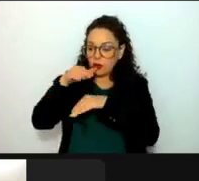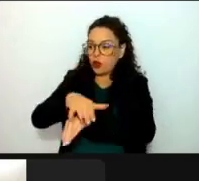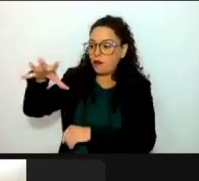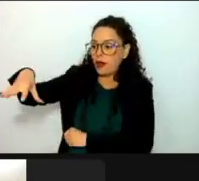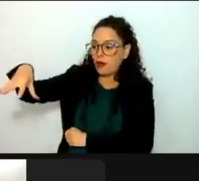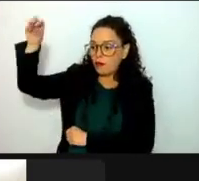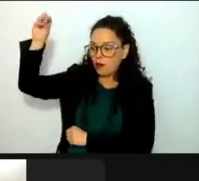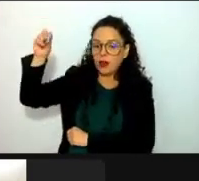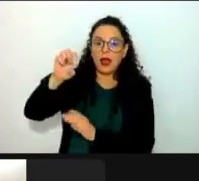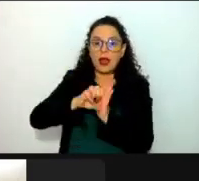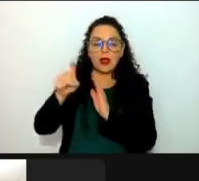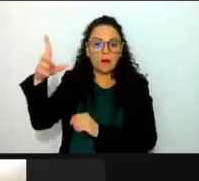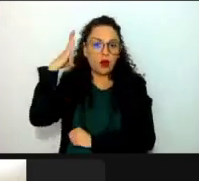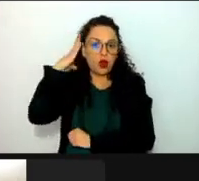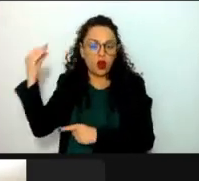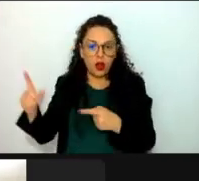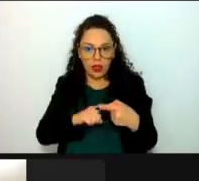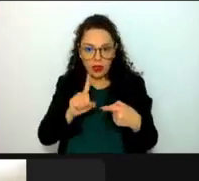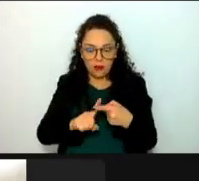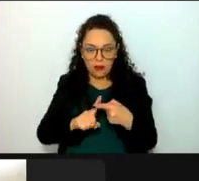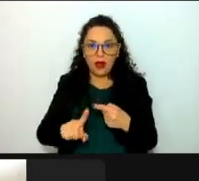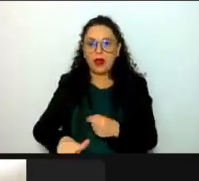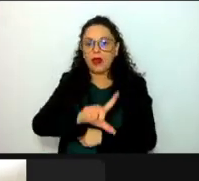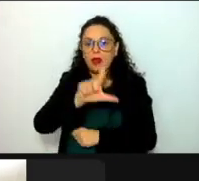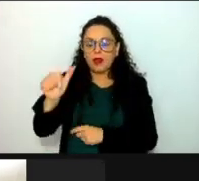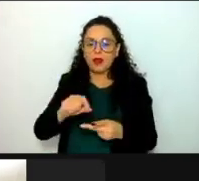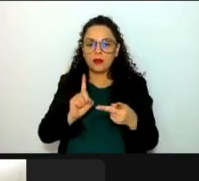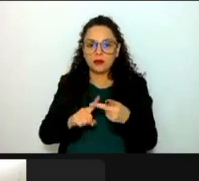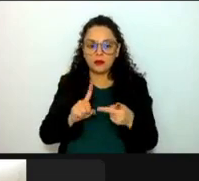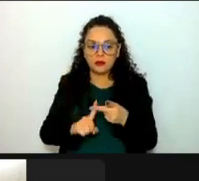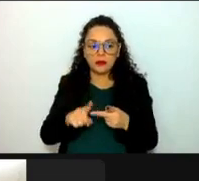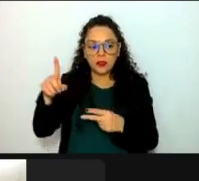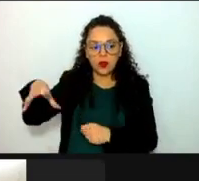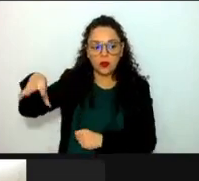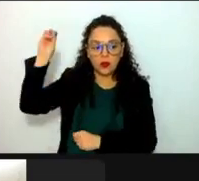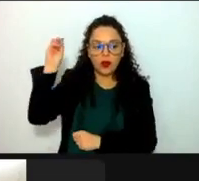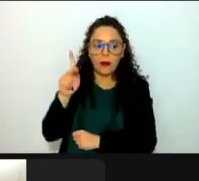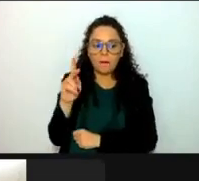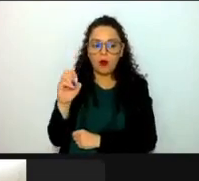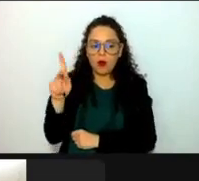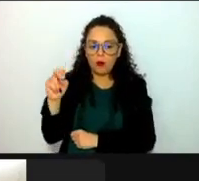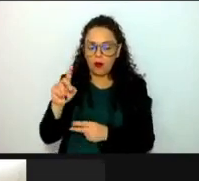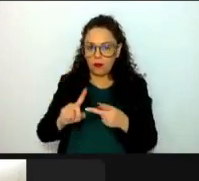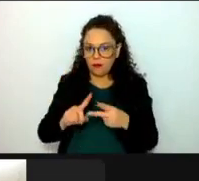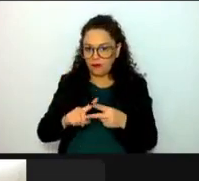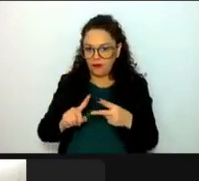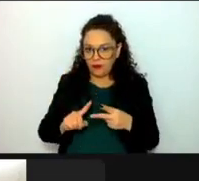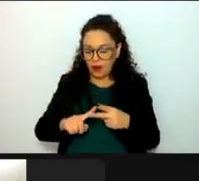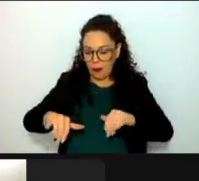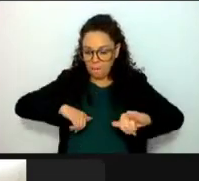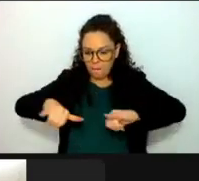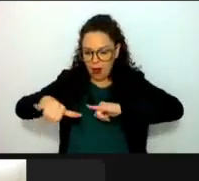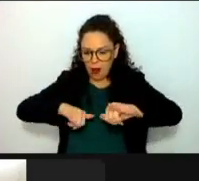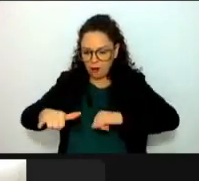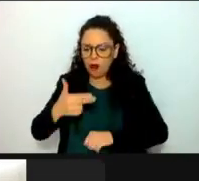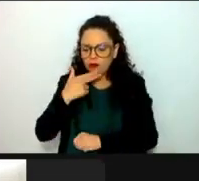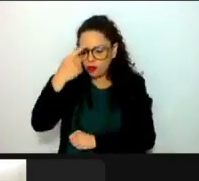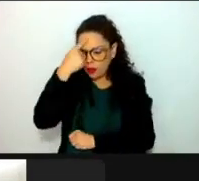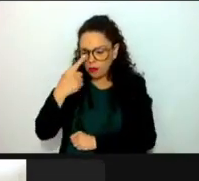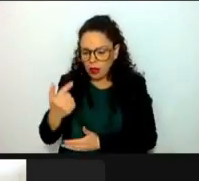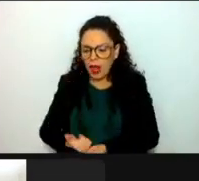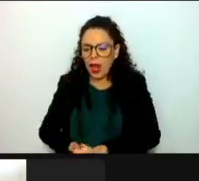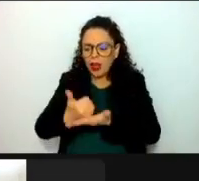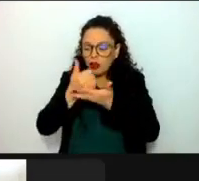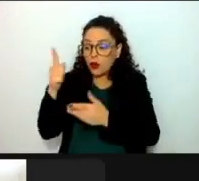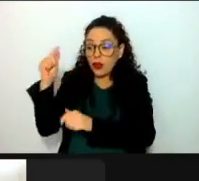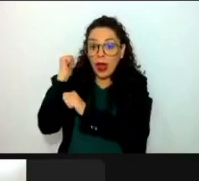Colima, y después colaboró en el mapa de peligros del volcán Popocatépetl. Estos mapas sirven como base para que las autoridades elaboren